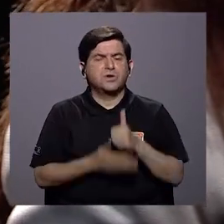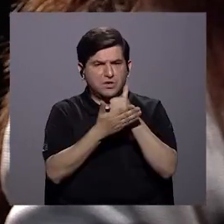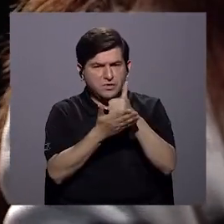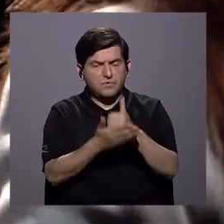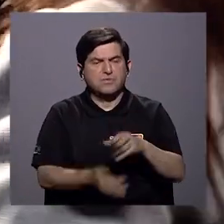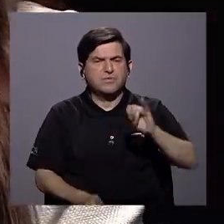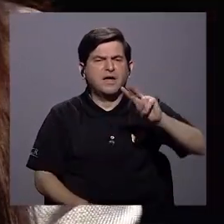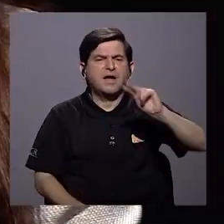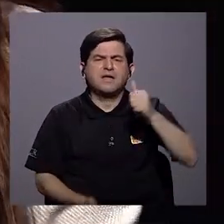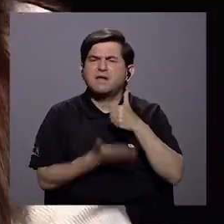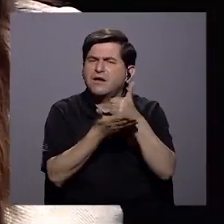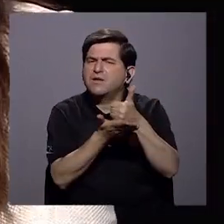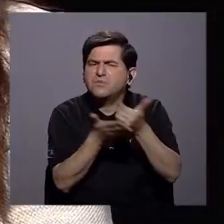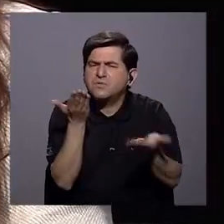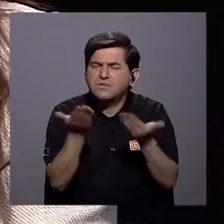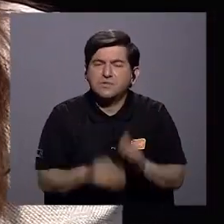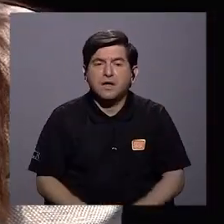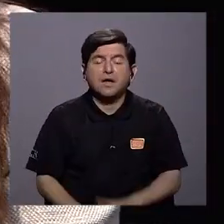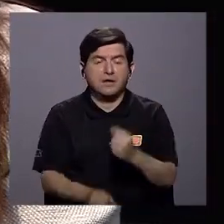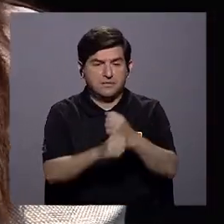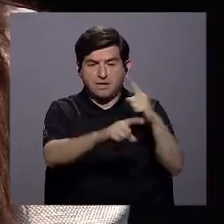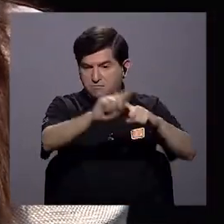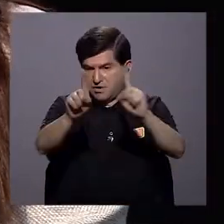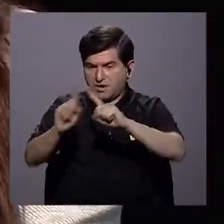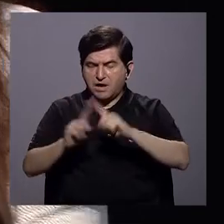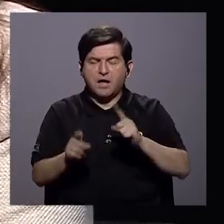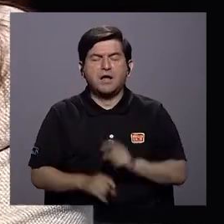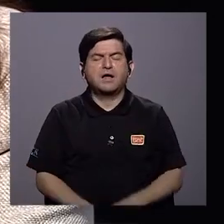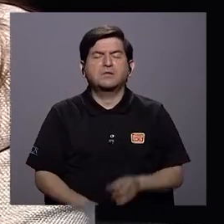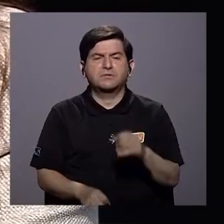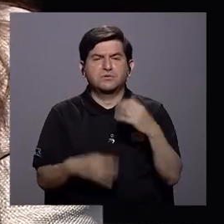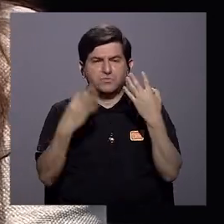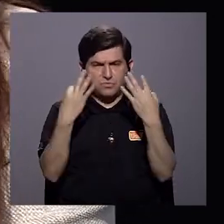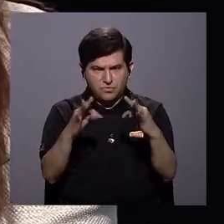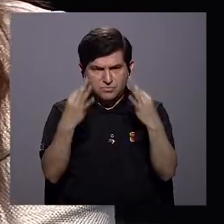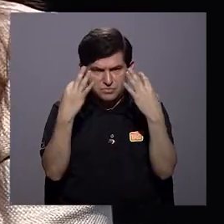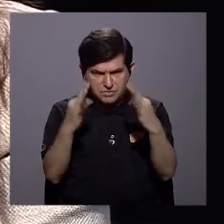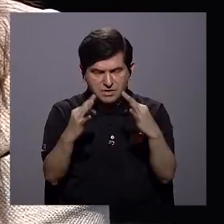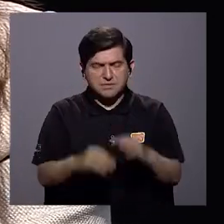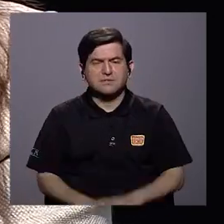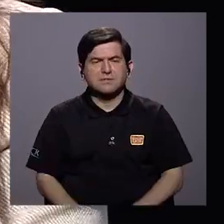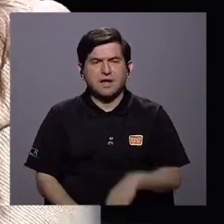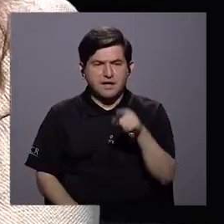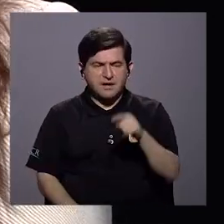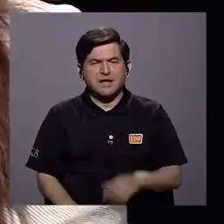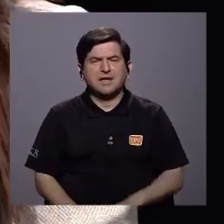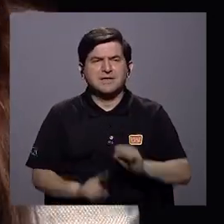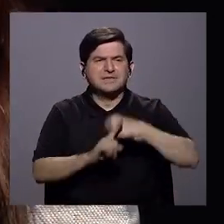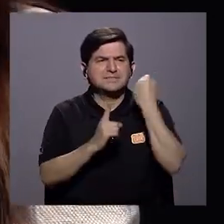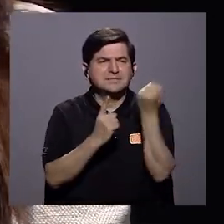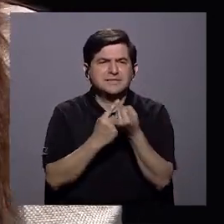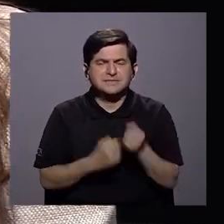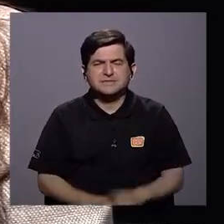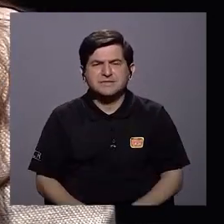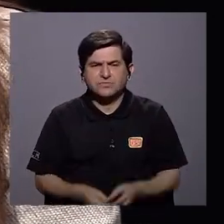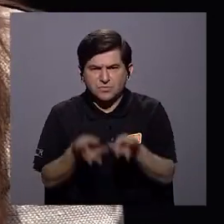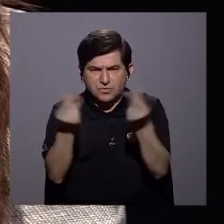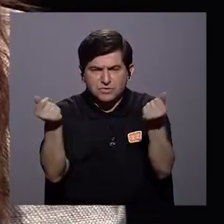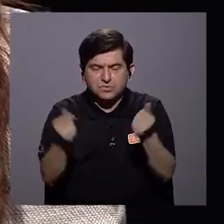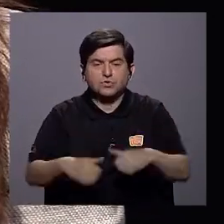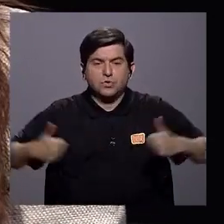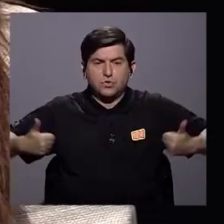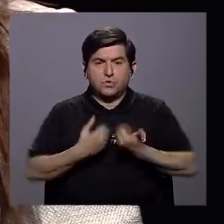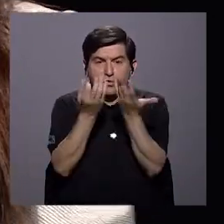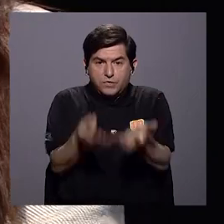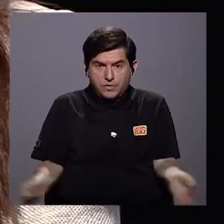colaborando en eso? Bueno, estamos trabajando muchas instituciones en cerrar esas brechas y generar apuestas. Vamos a ver, aquí hay un reto